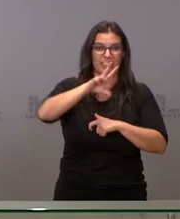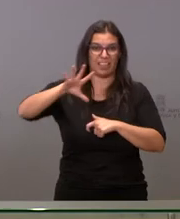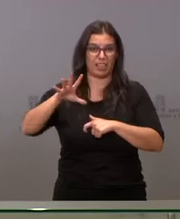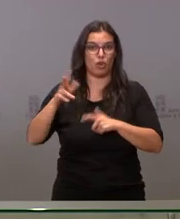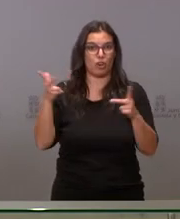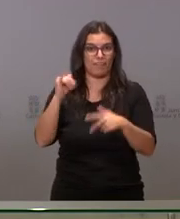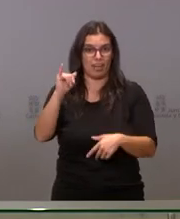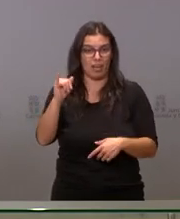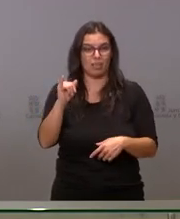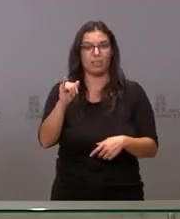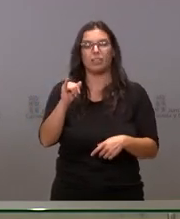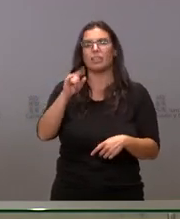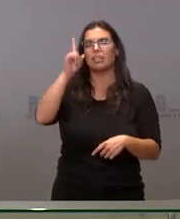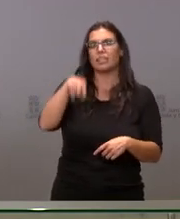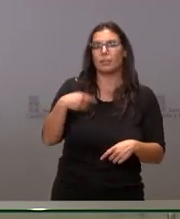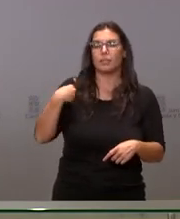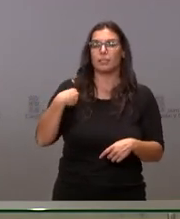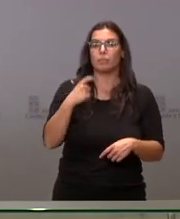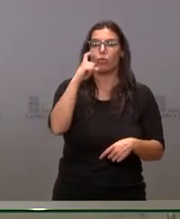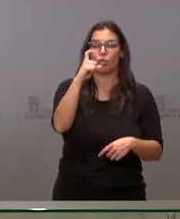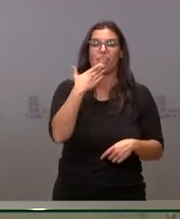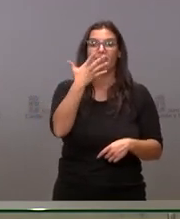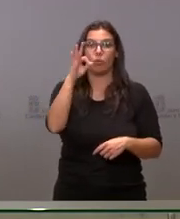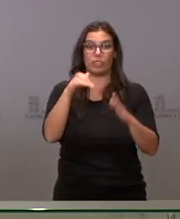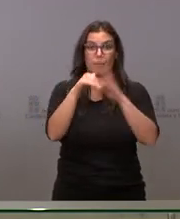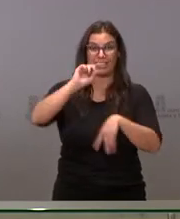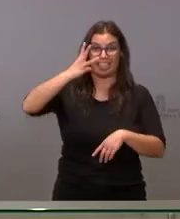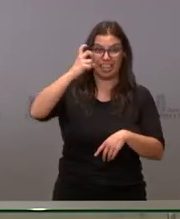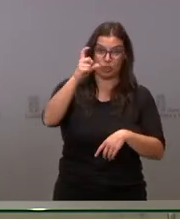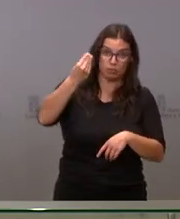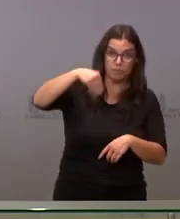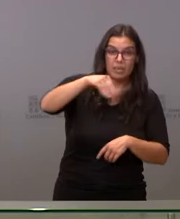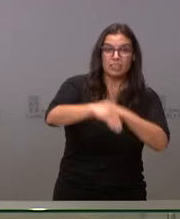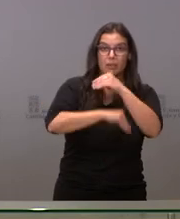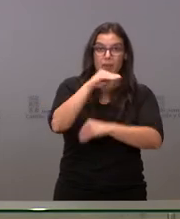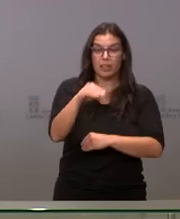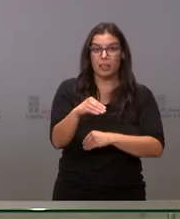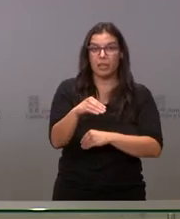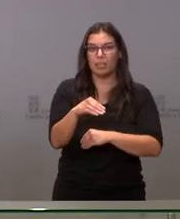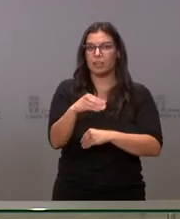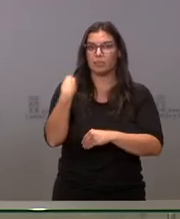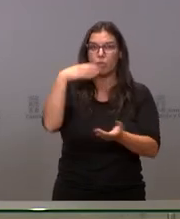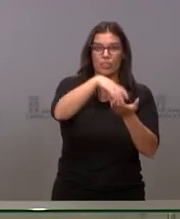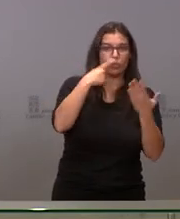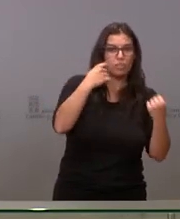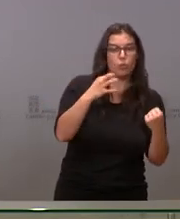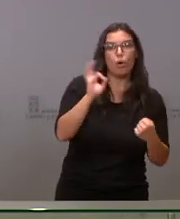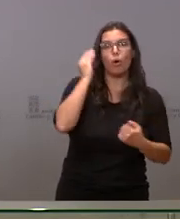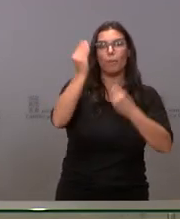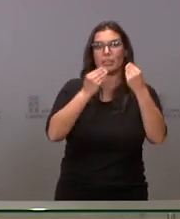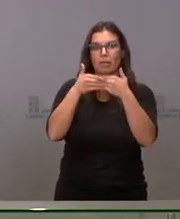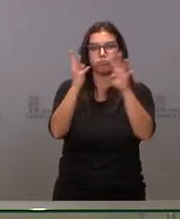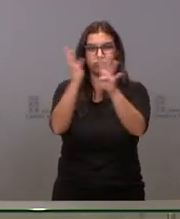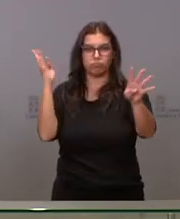planificar las dosis adicionales a los mayores de 70 años. No sé si los van a administrar en sus centros de salud o se plantean reabrir los